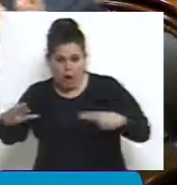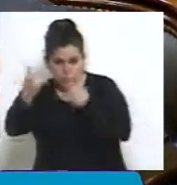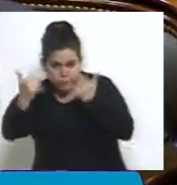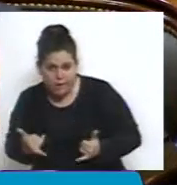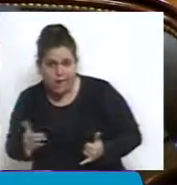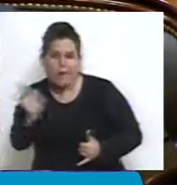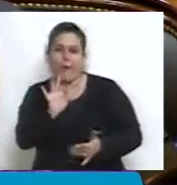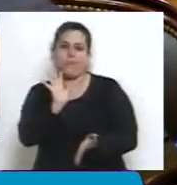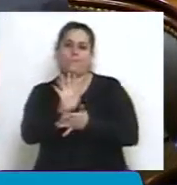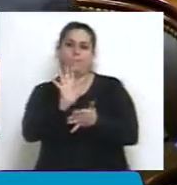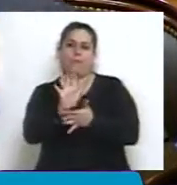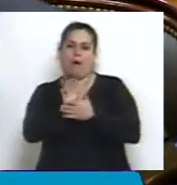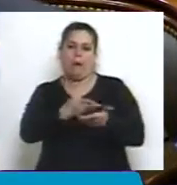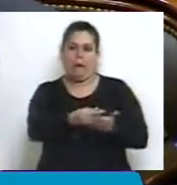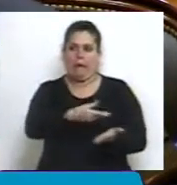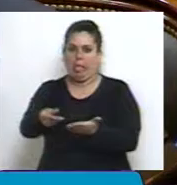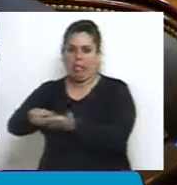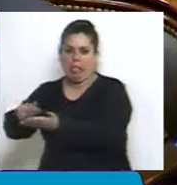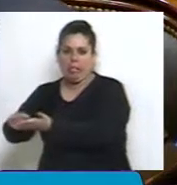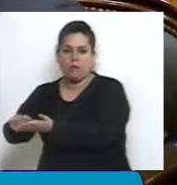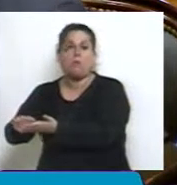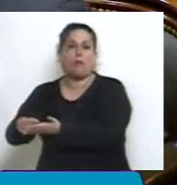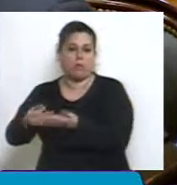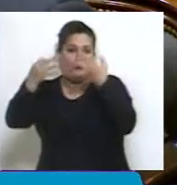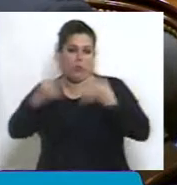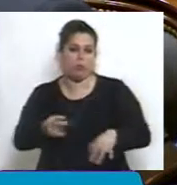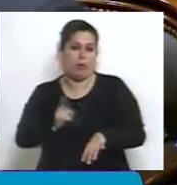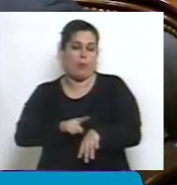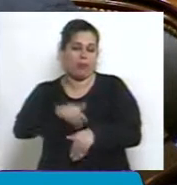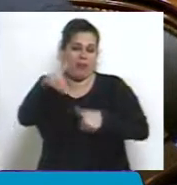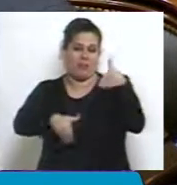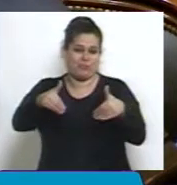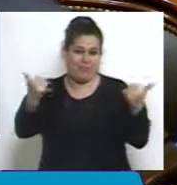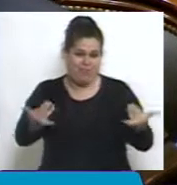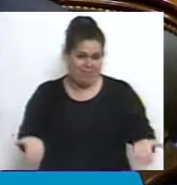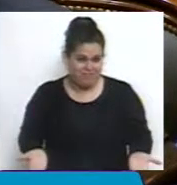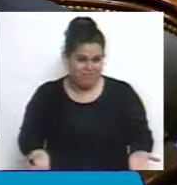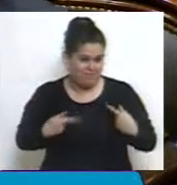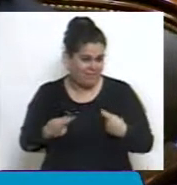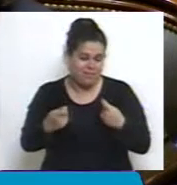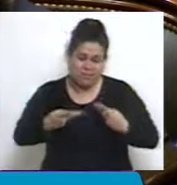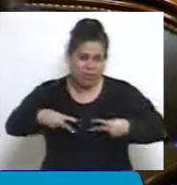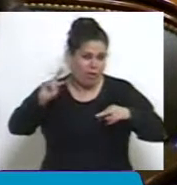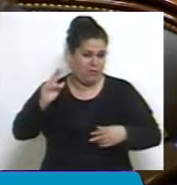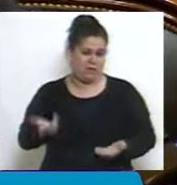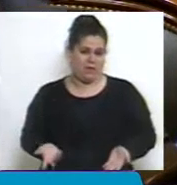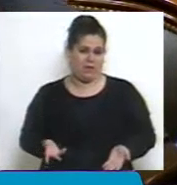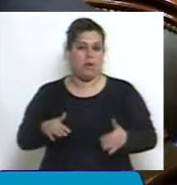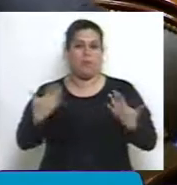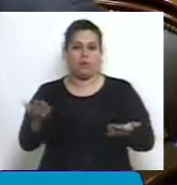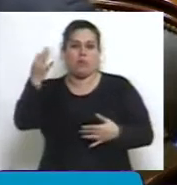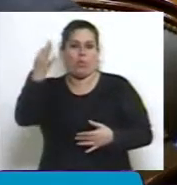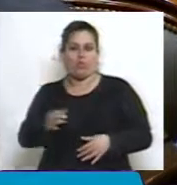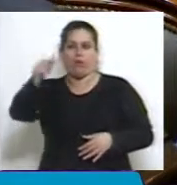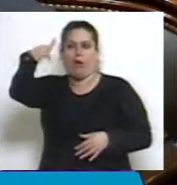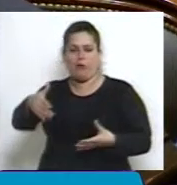un gran festival de gasto porque estamos en un año electoral. La discrecionalidad, nuevamente, el kirchnerismo